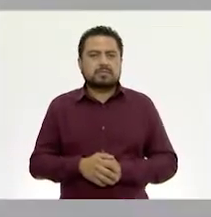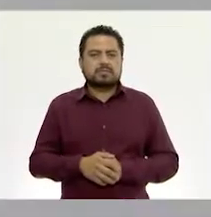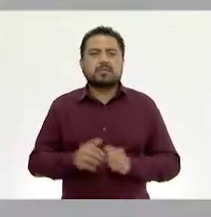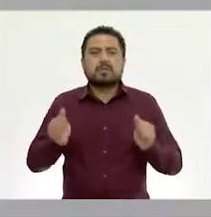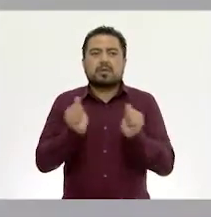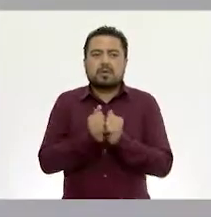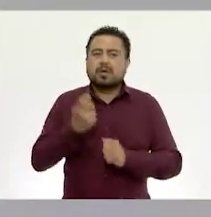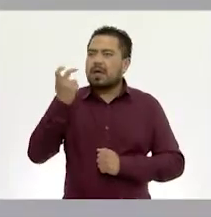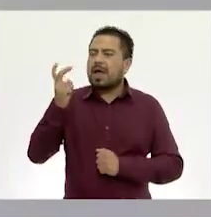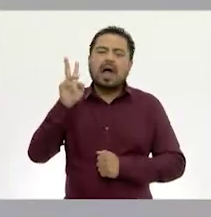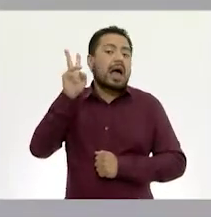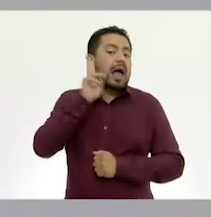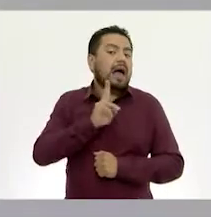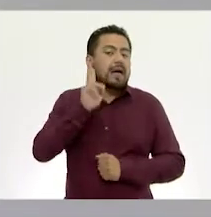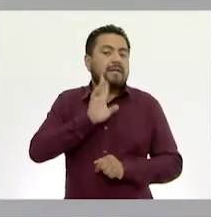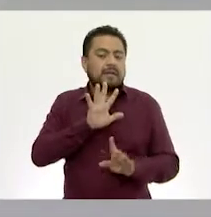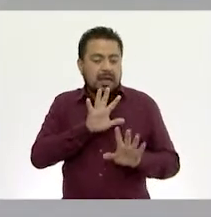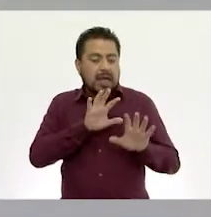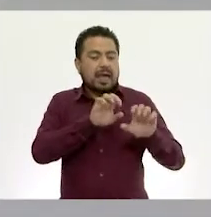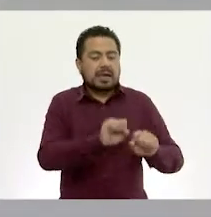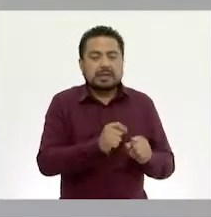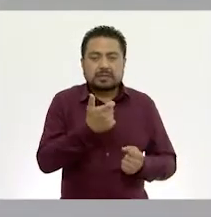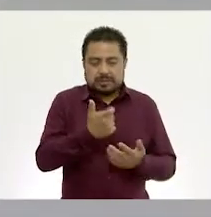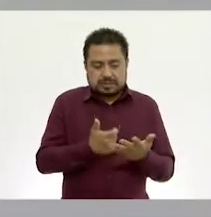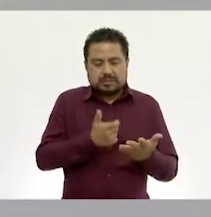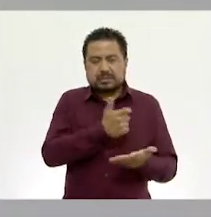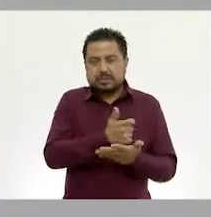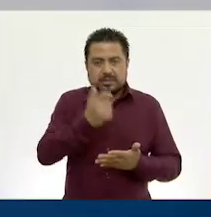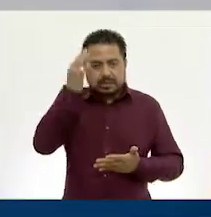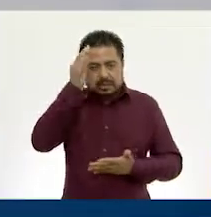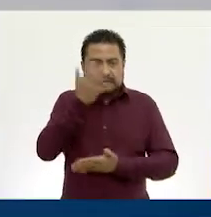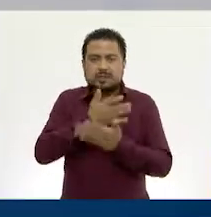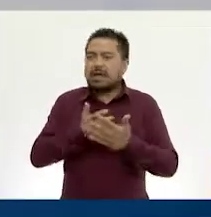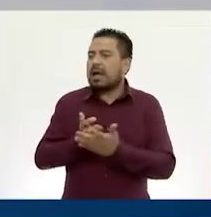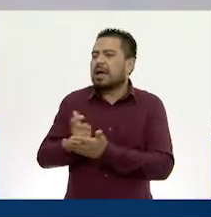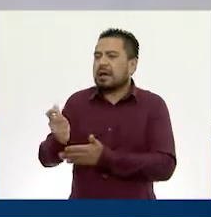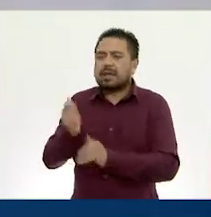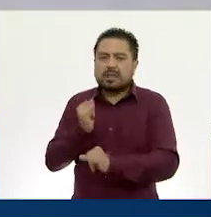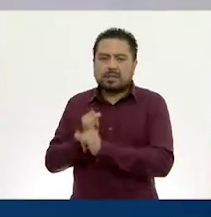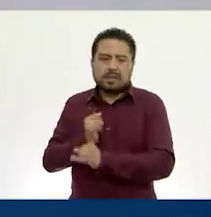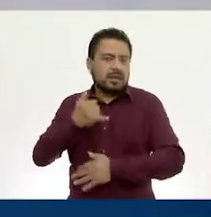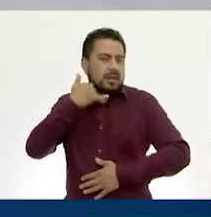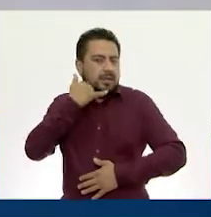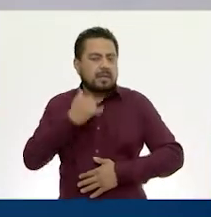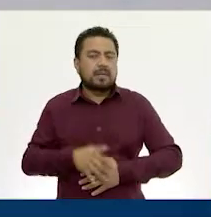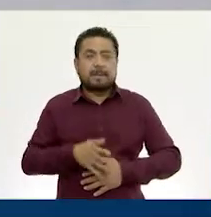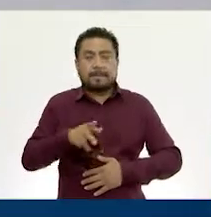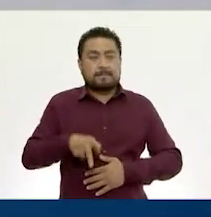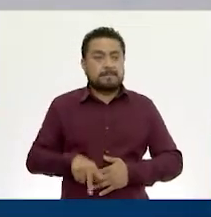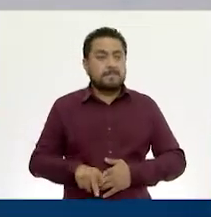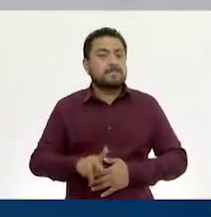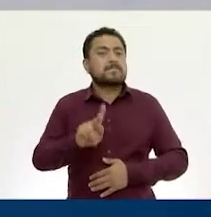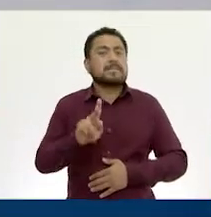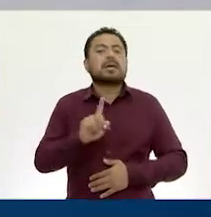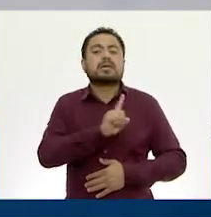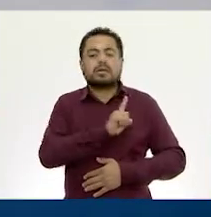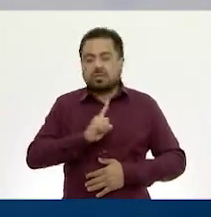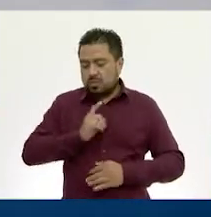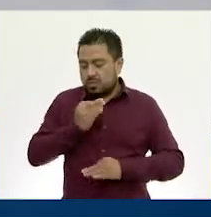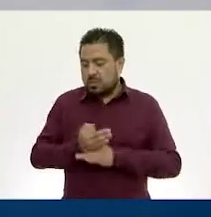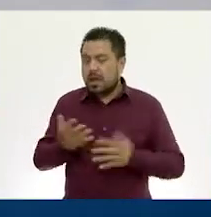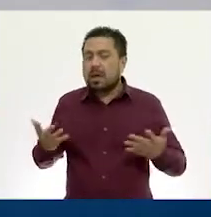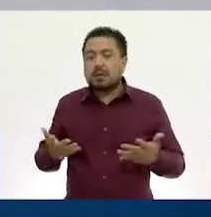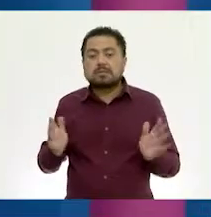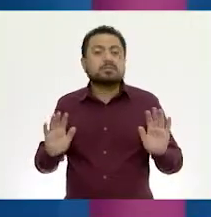pues con eso ya vamos a ver si le alcanza o no para pagar el servicio de teléfono e internet. Pero, ¿qué tendríamos que hacer?